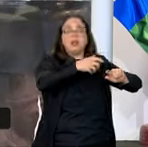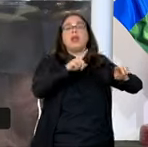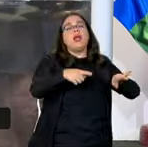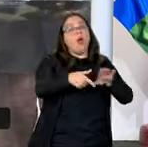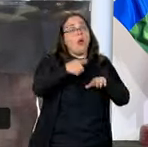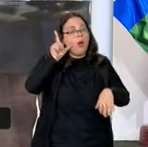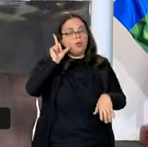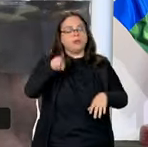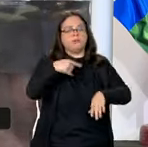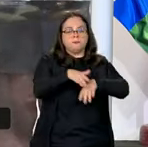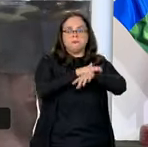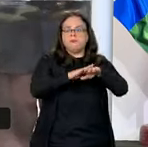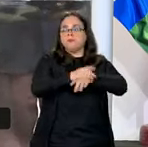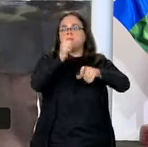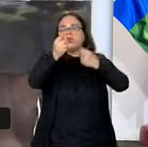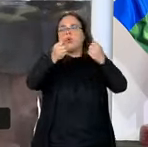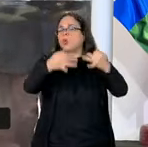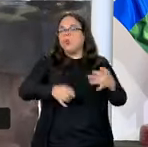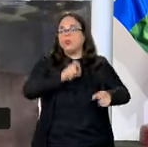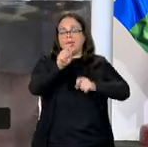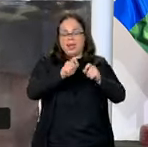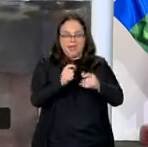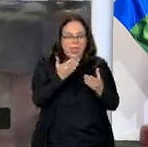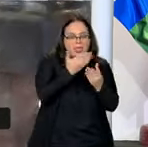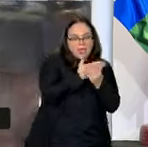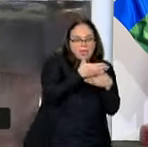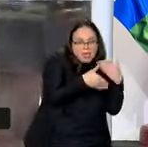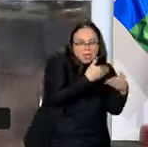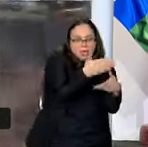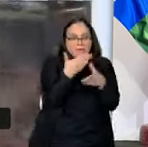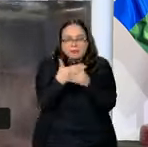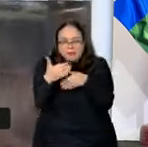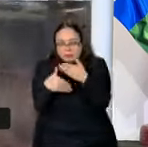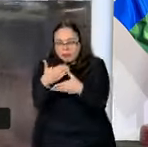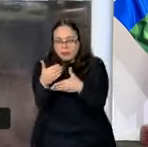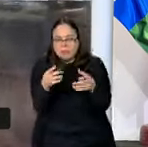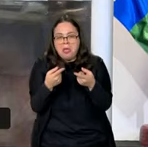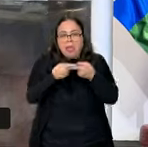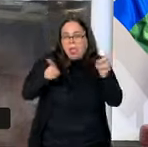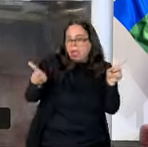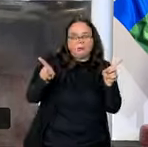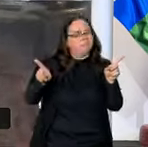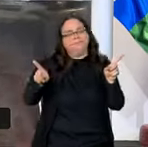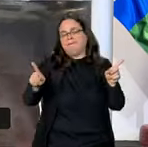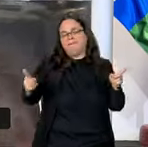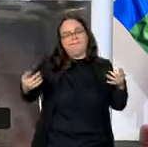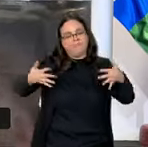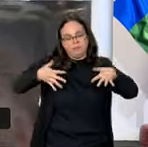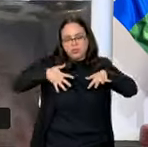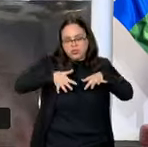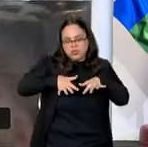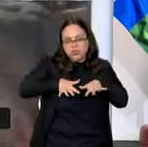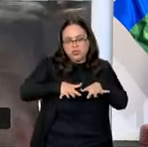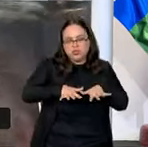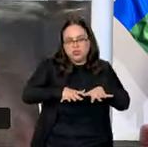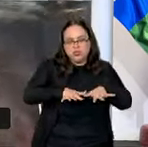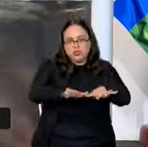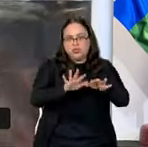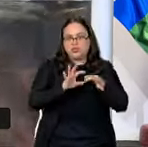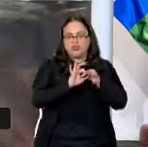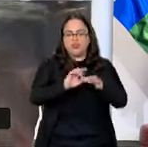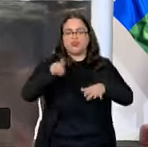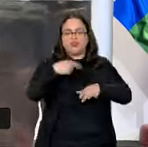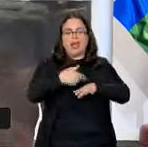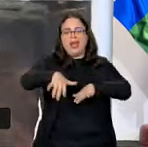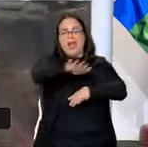no podemos pensar que estos procesos de integração son incompatibles. Al contrario, todo esto es parte indissociable de nuestra